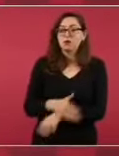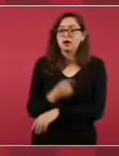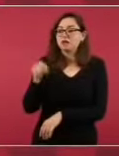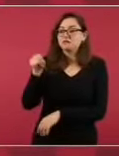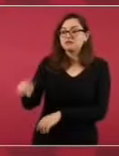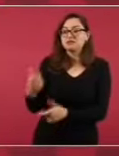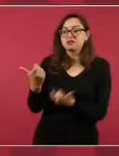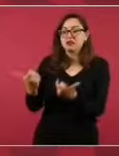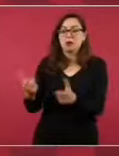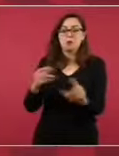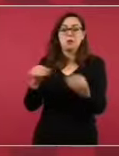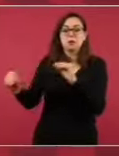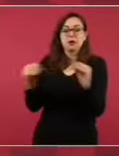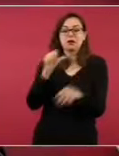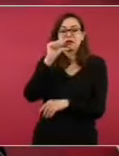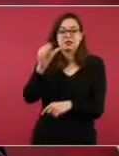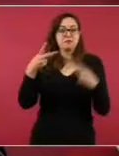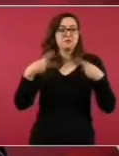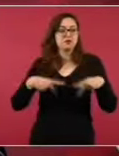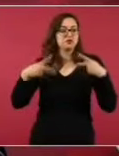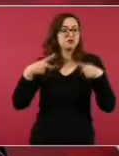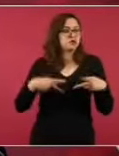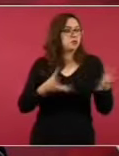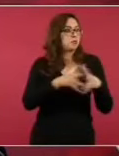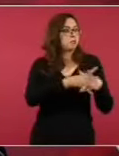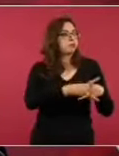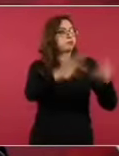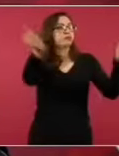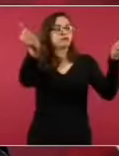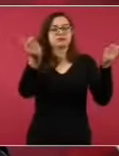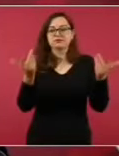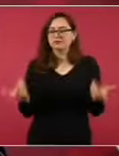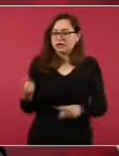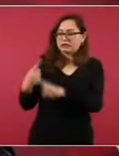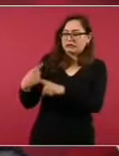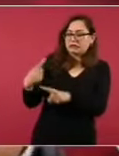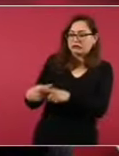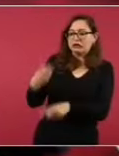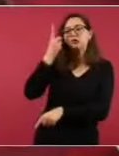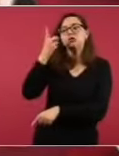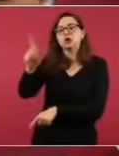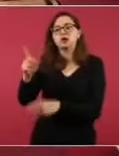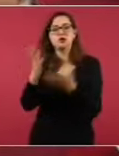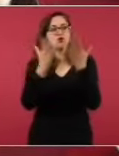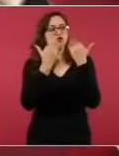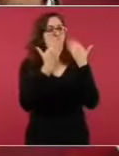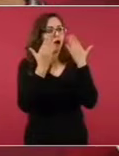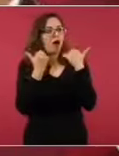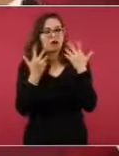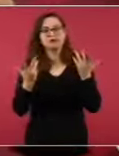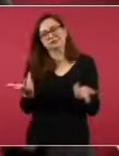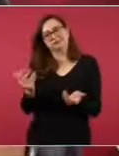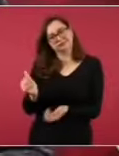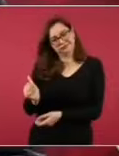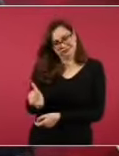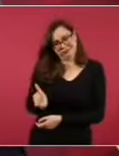entonces que se vean las cosas bien